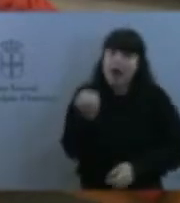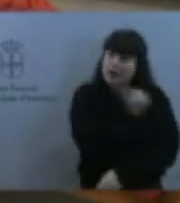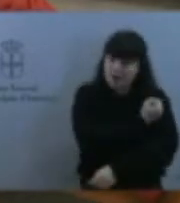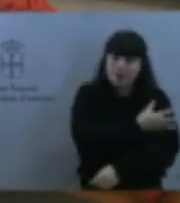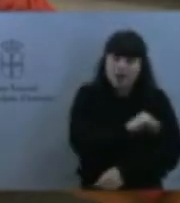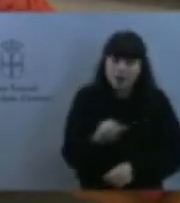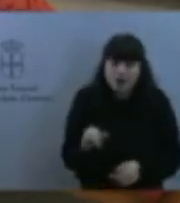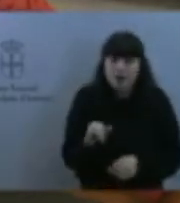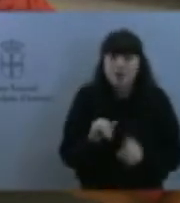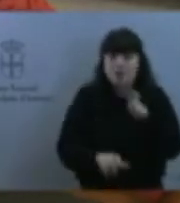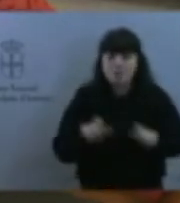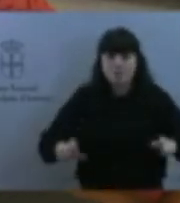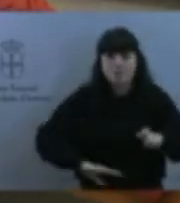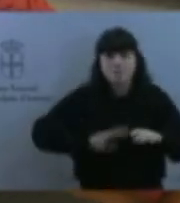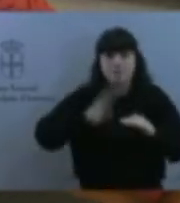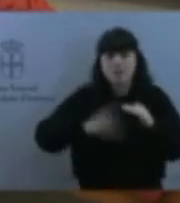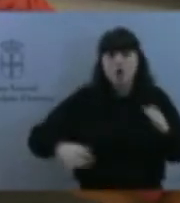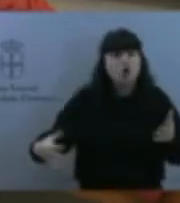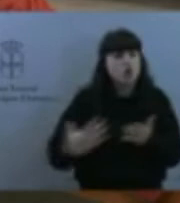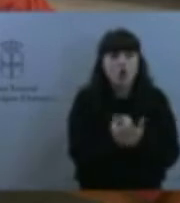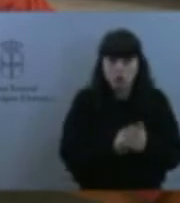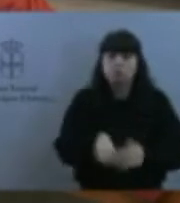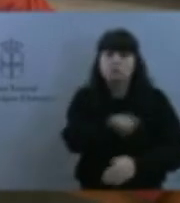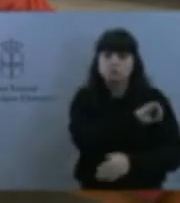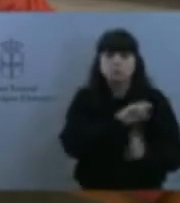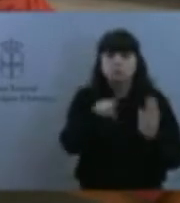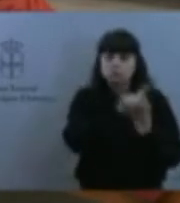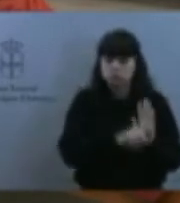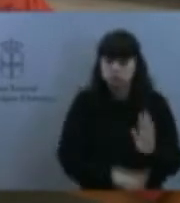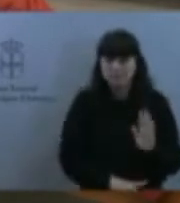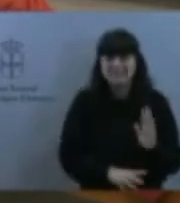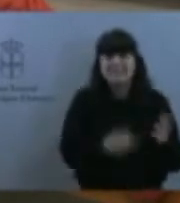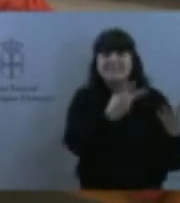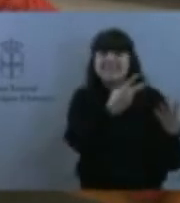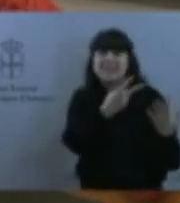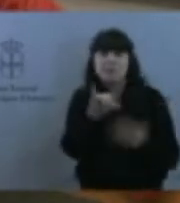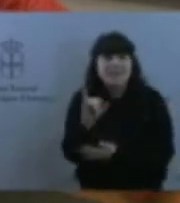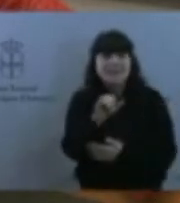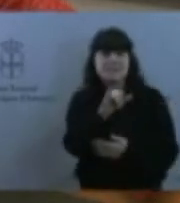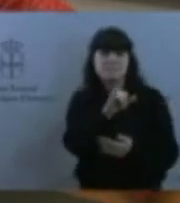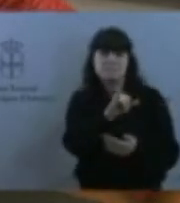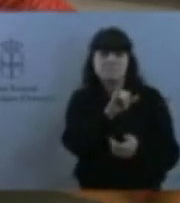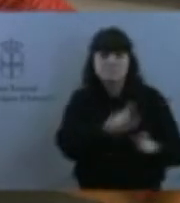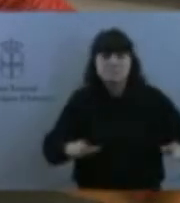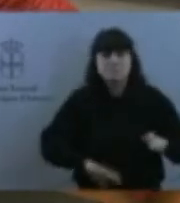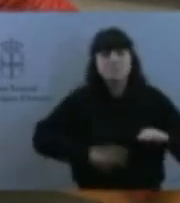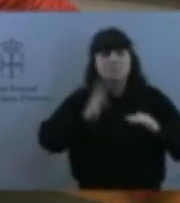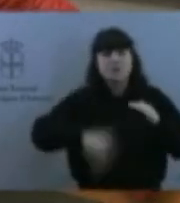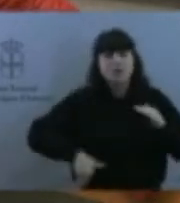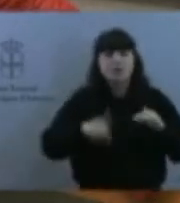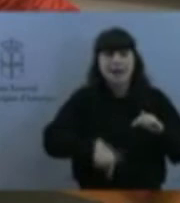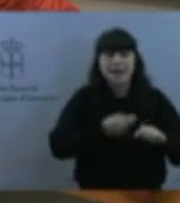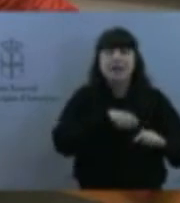Cuando yo le digo 7.000 menores en España, es por el registro que existe en la Policía Nacional.